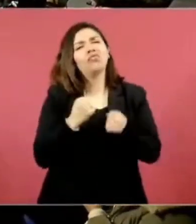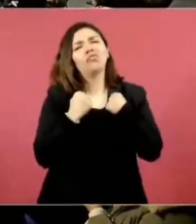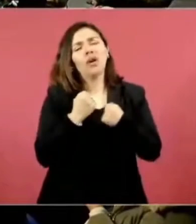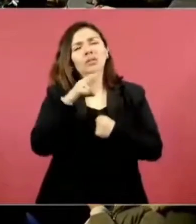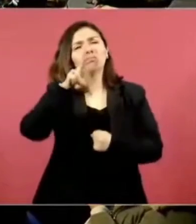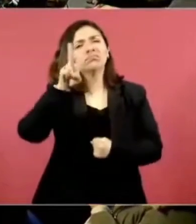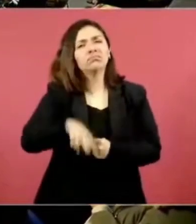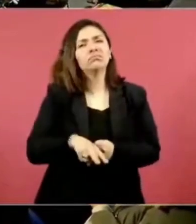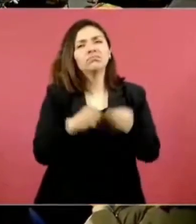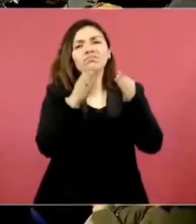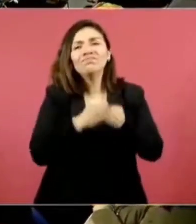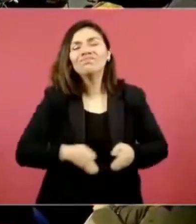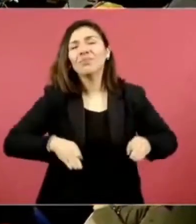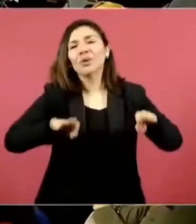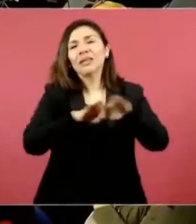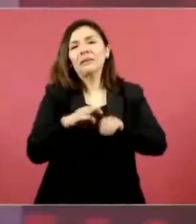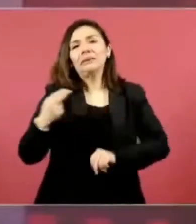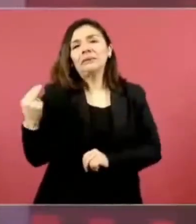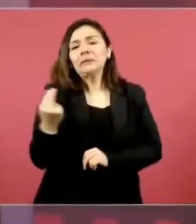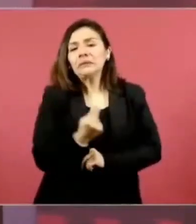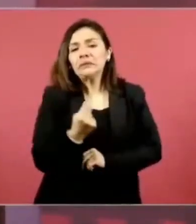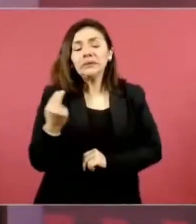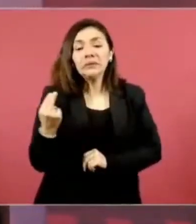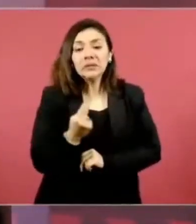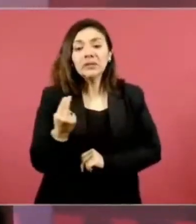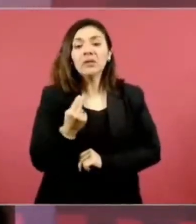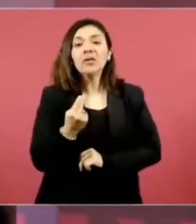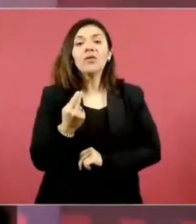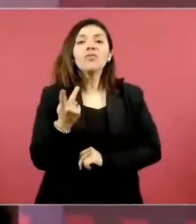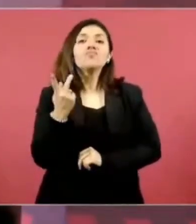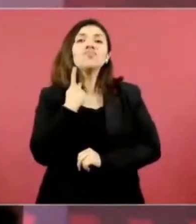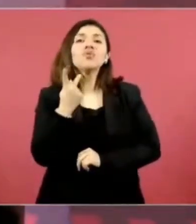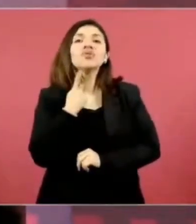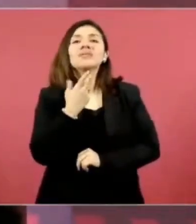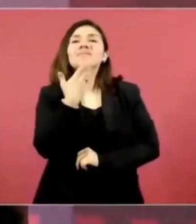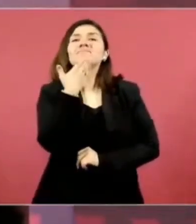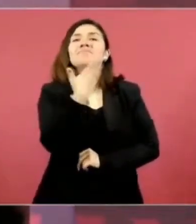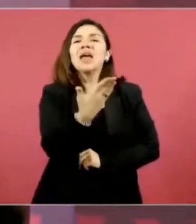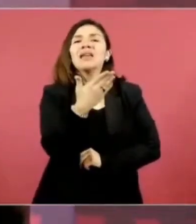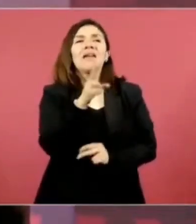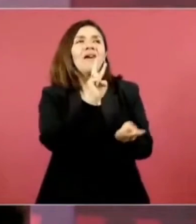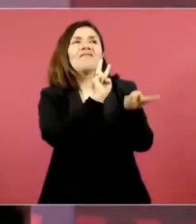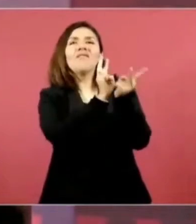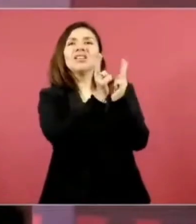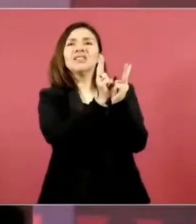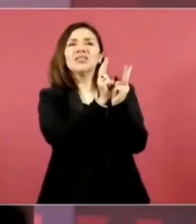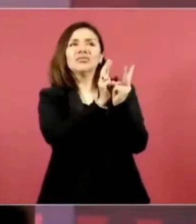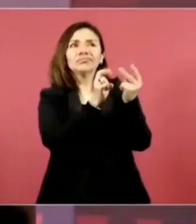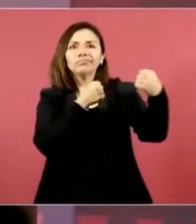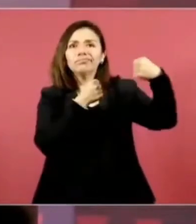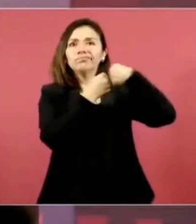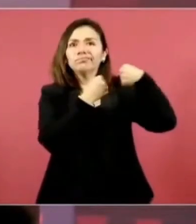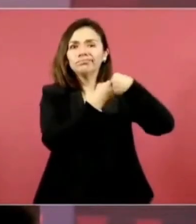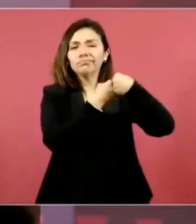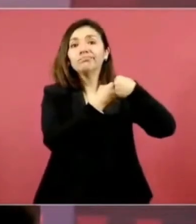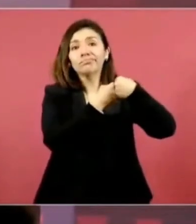indispensable una política de buena vecindad con